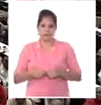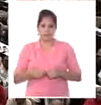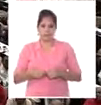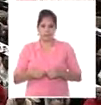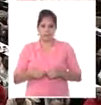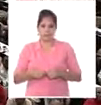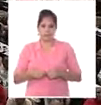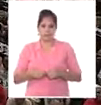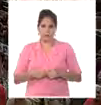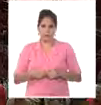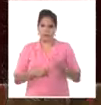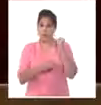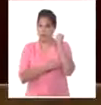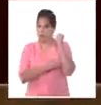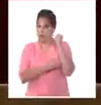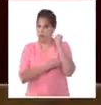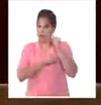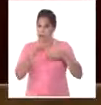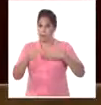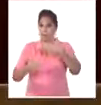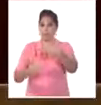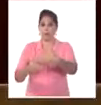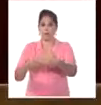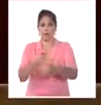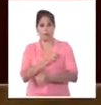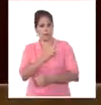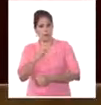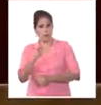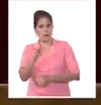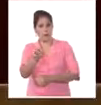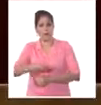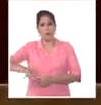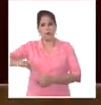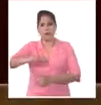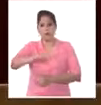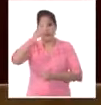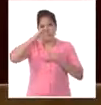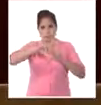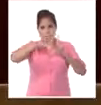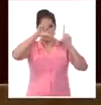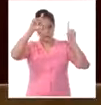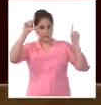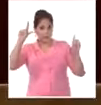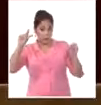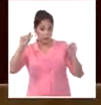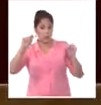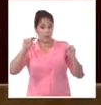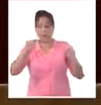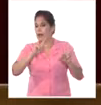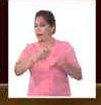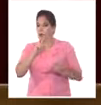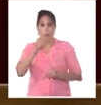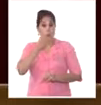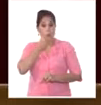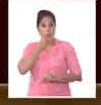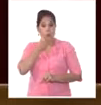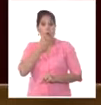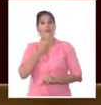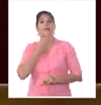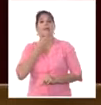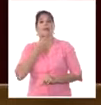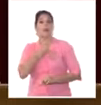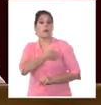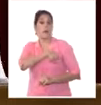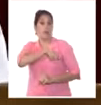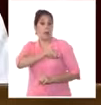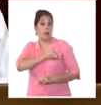la fortaleza del proceso revolucionario en la sociedad cubana no podría explicarse sin esa voluntad popular